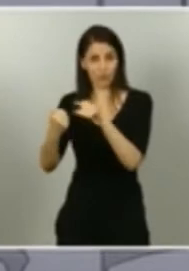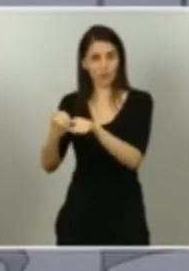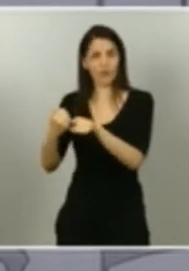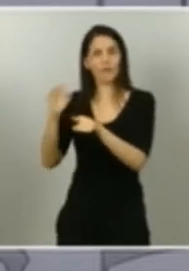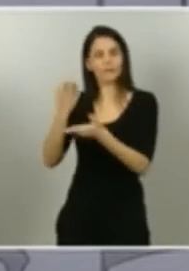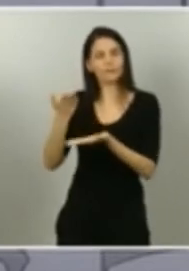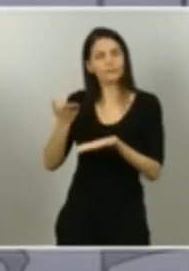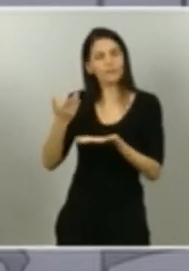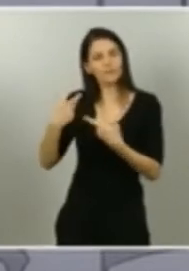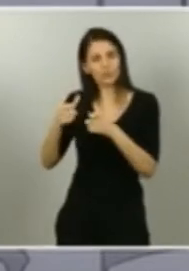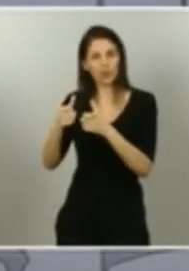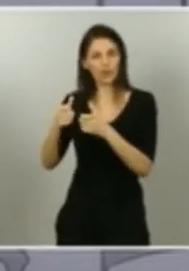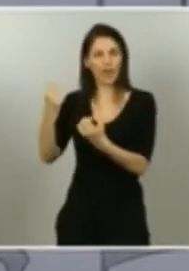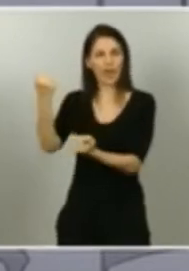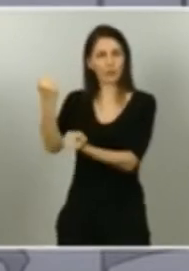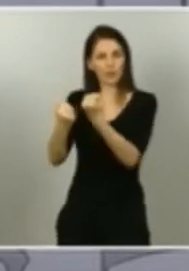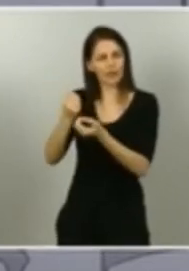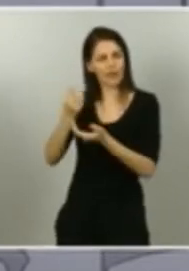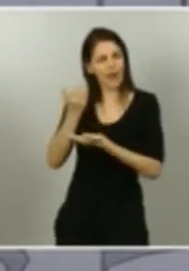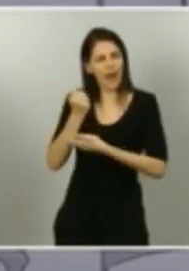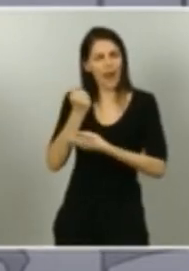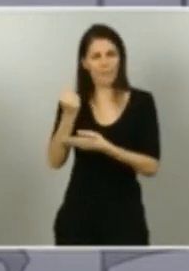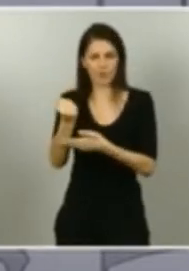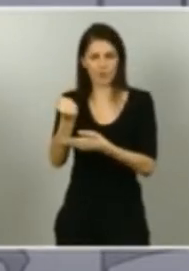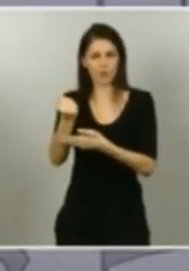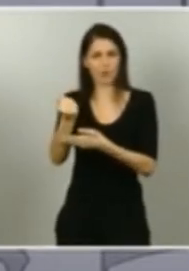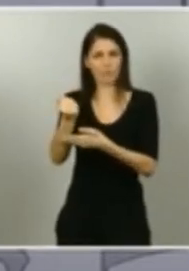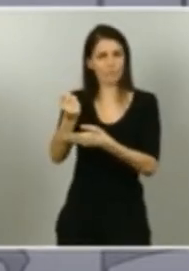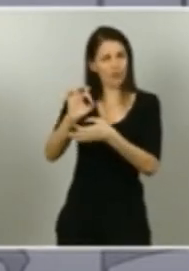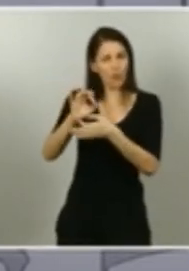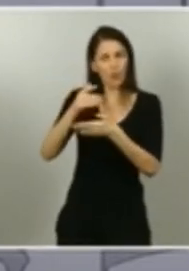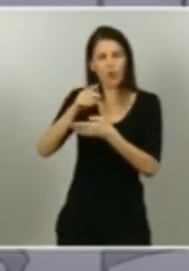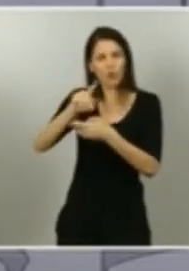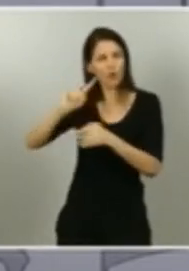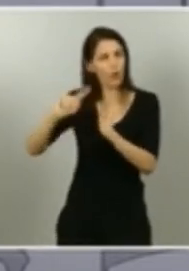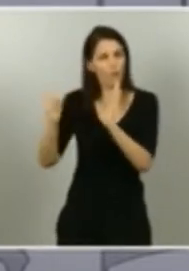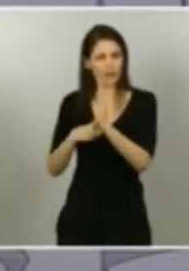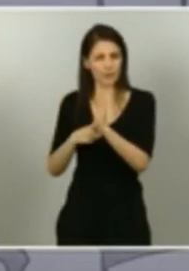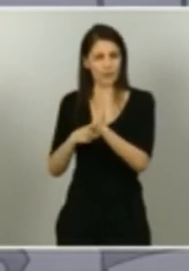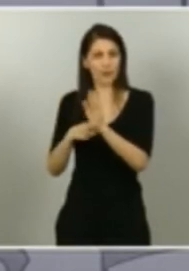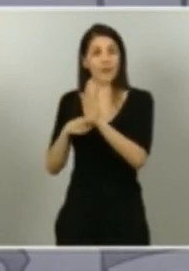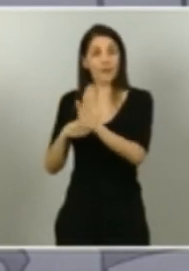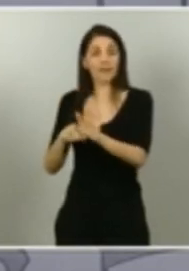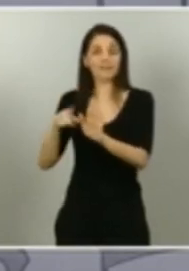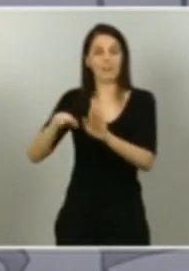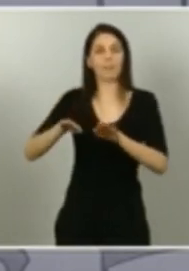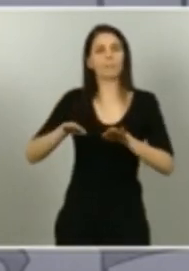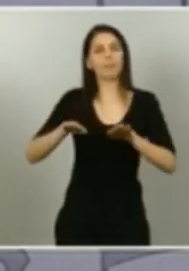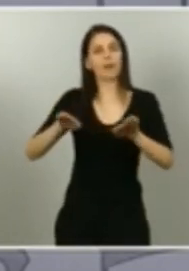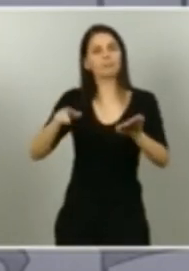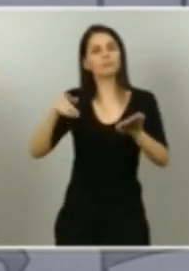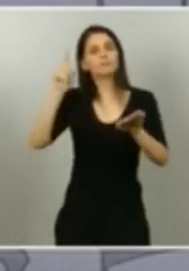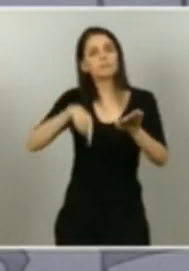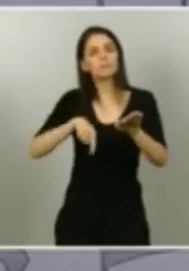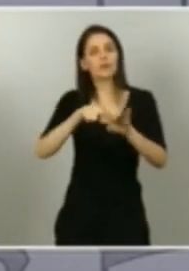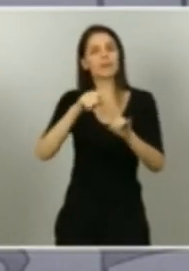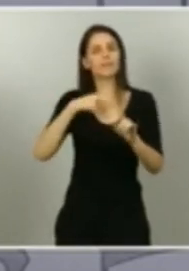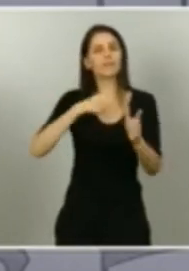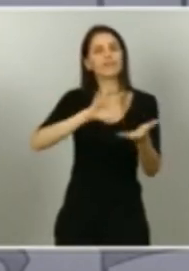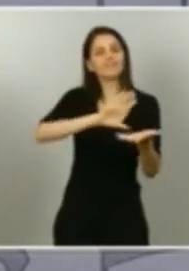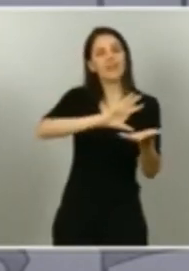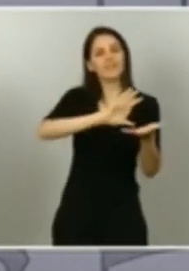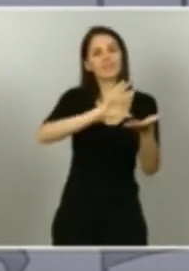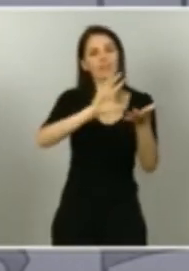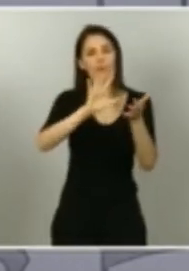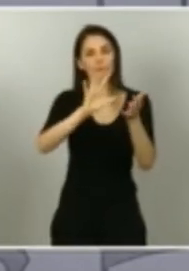de toda la cadena de valor al tiempo que también vamos a ayudar a realizar más rápidamente la transición hacia esos vehículos más limpios